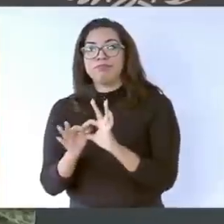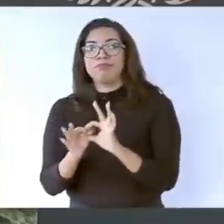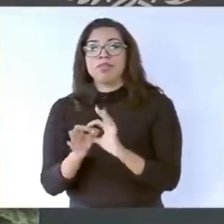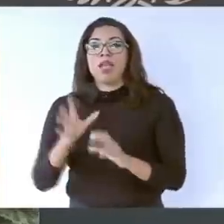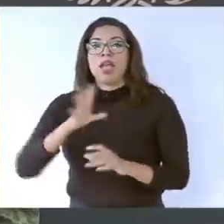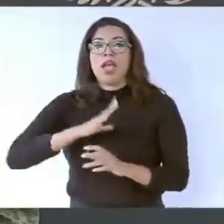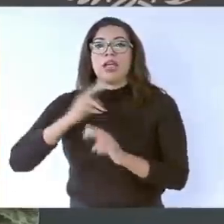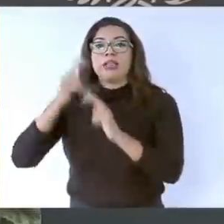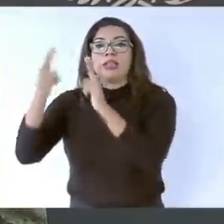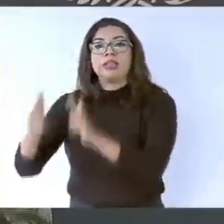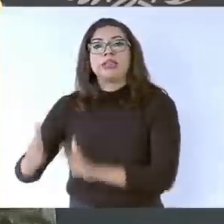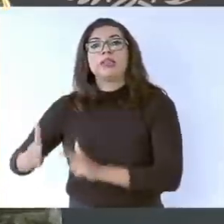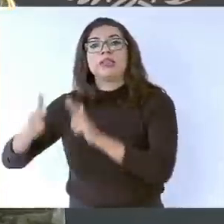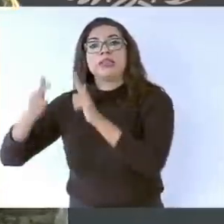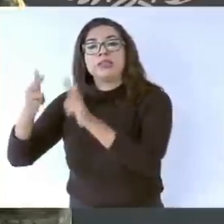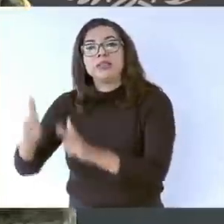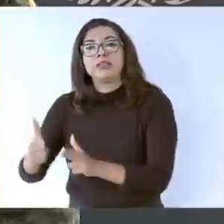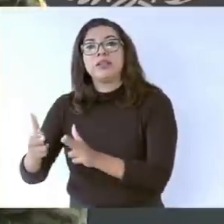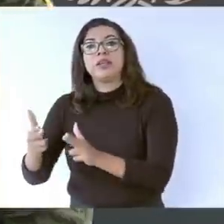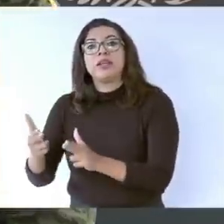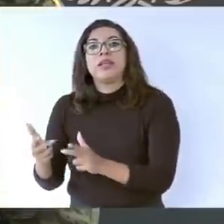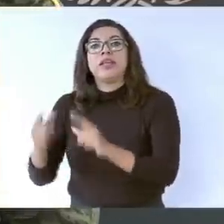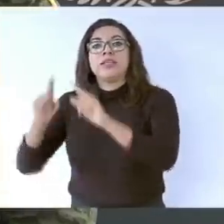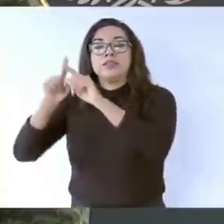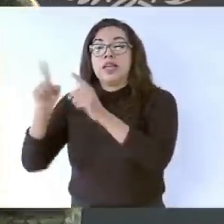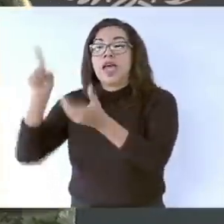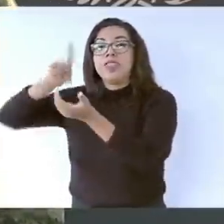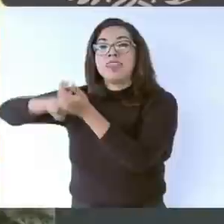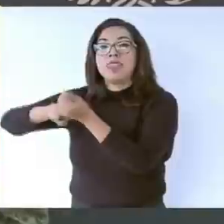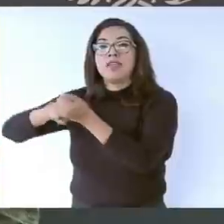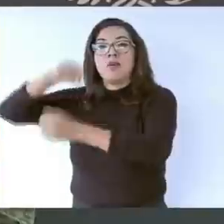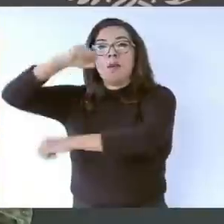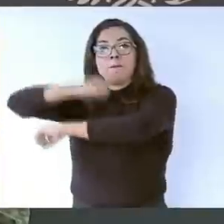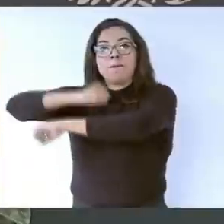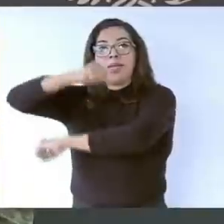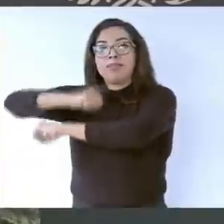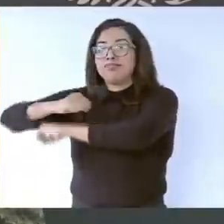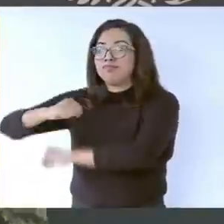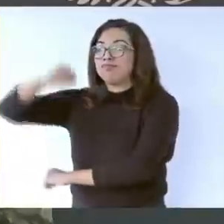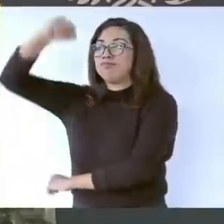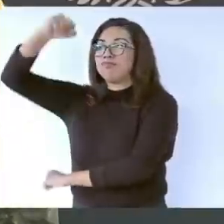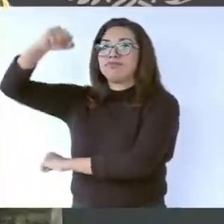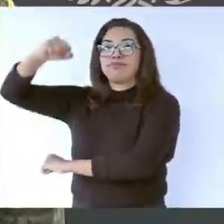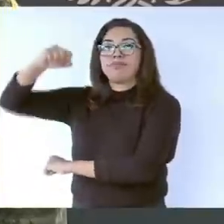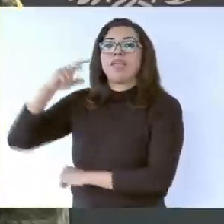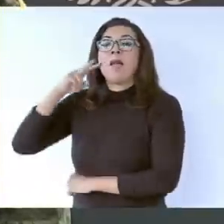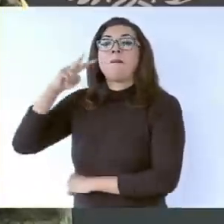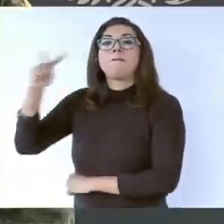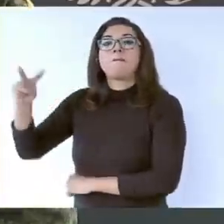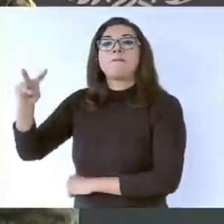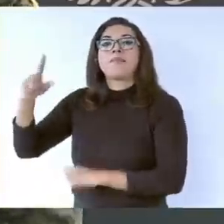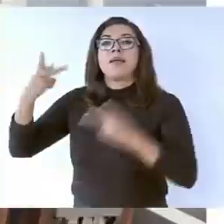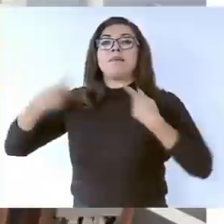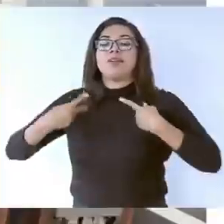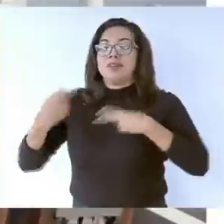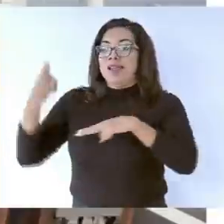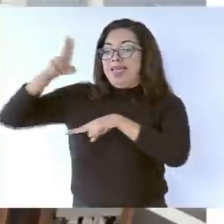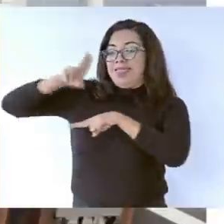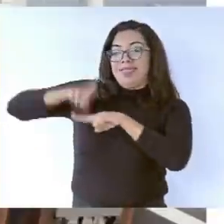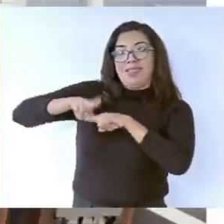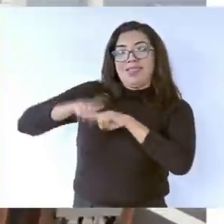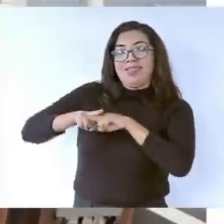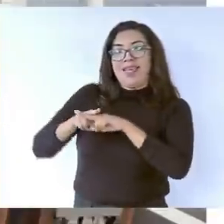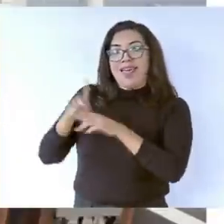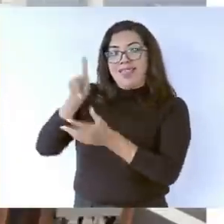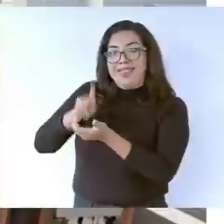panorámicos que aventen a los pasajeros a la belleza del mundo maya a través de las mejores vistas de la subturquesta de sus costas y